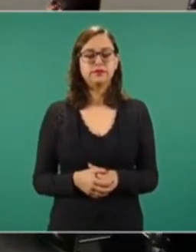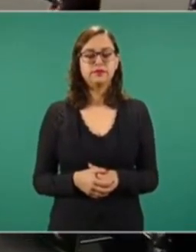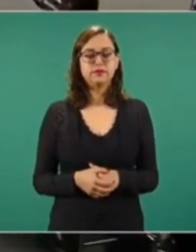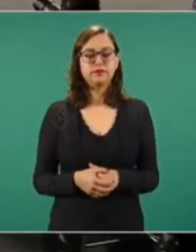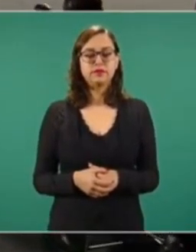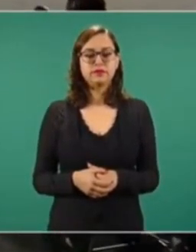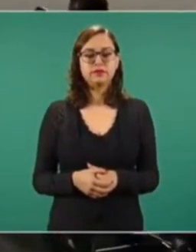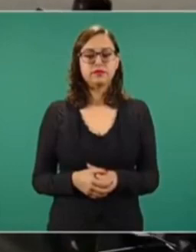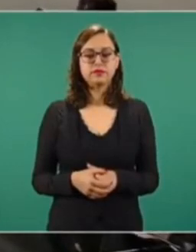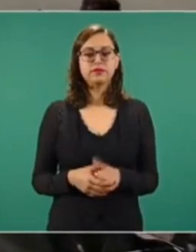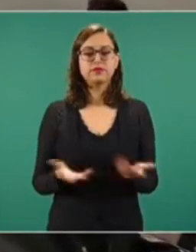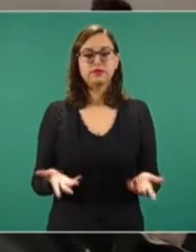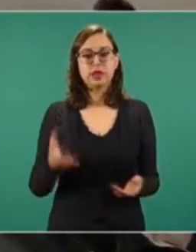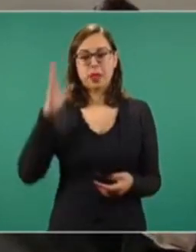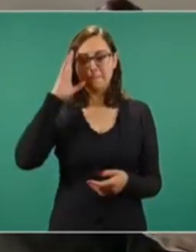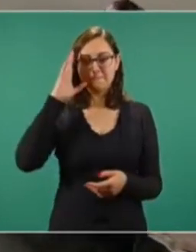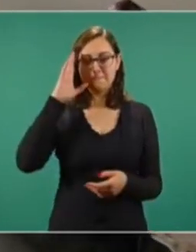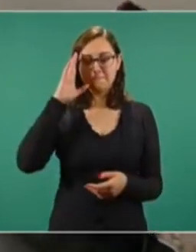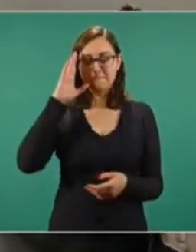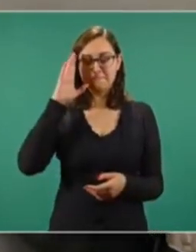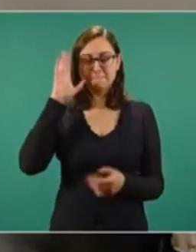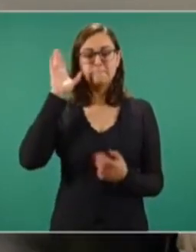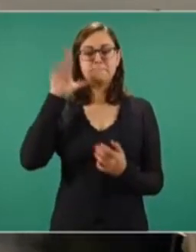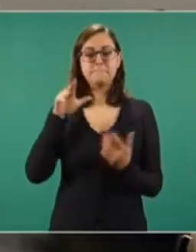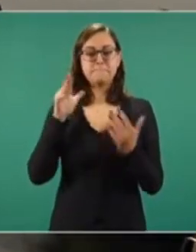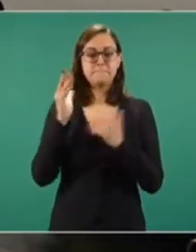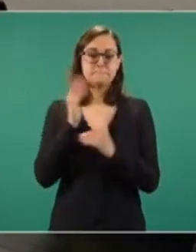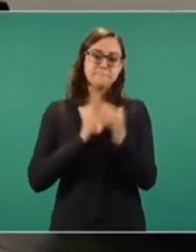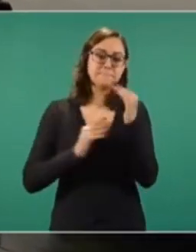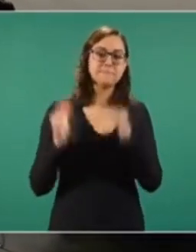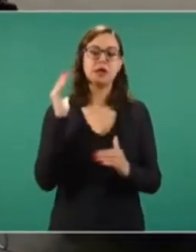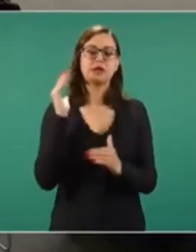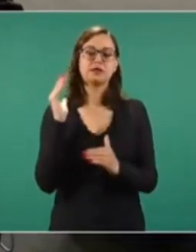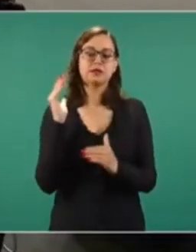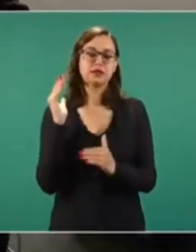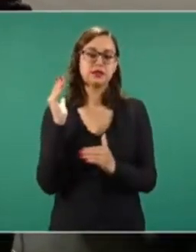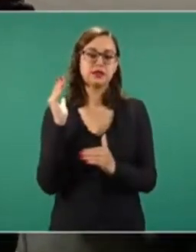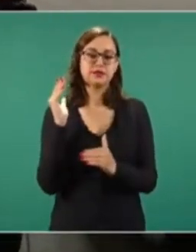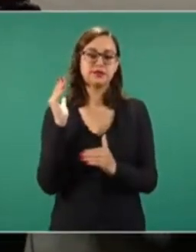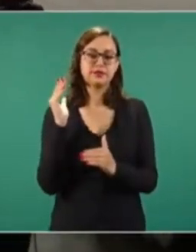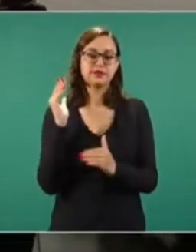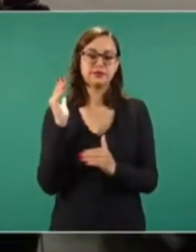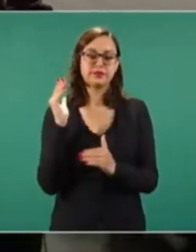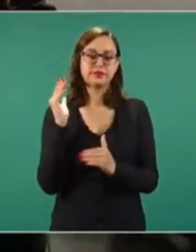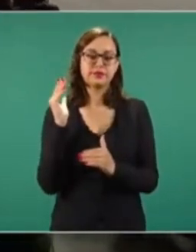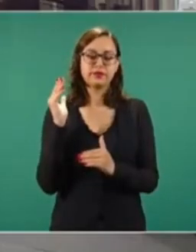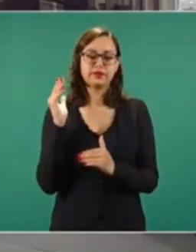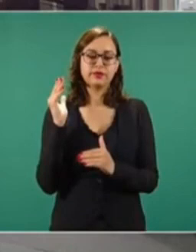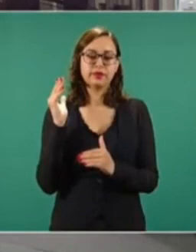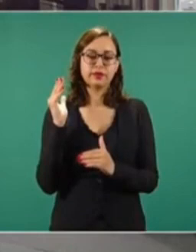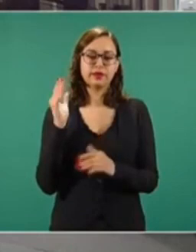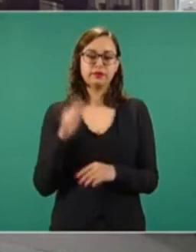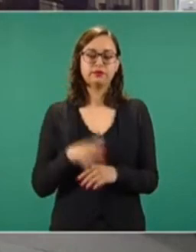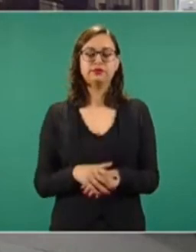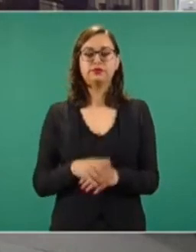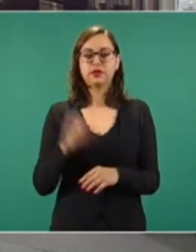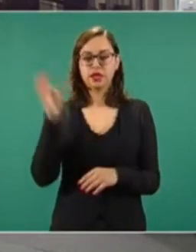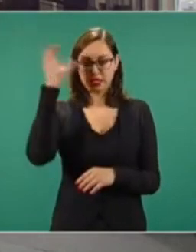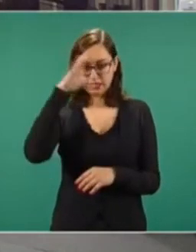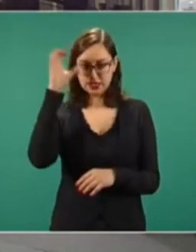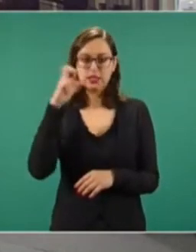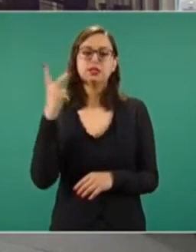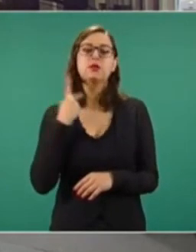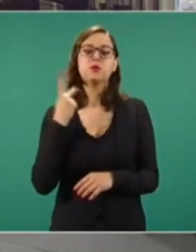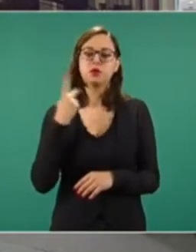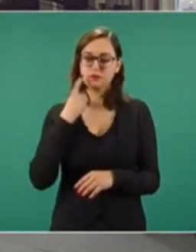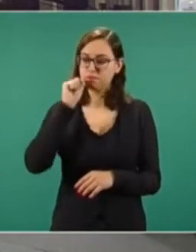y tiene maestrías en Ciencias Políticas en la UNAM,